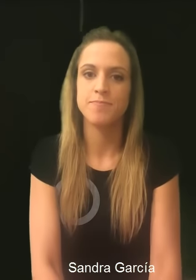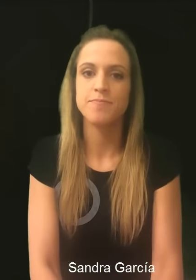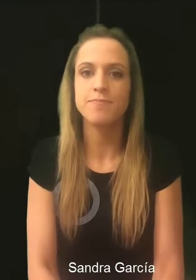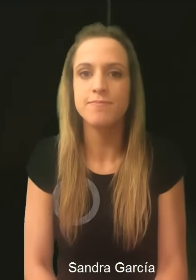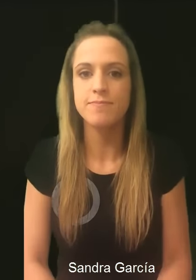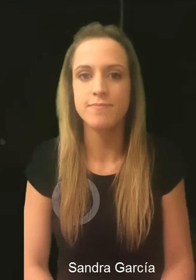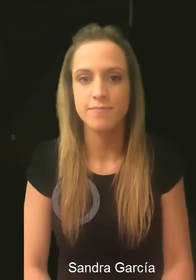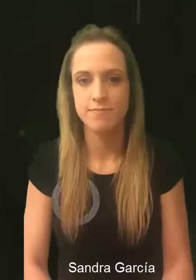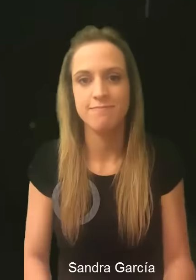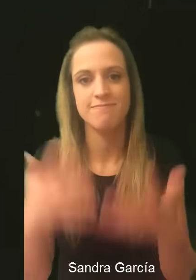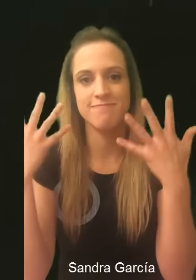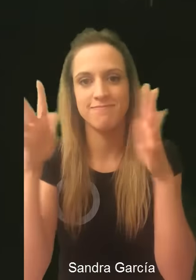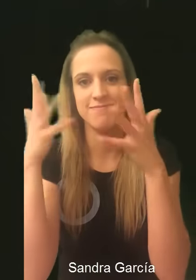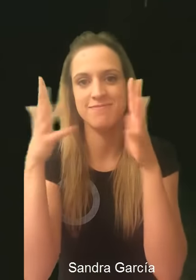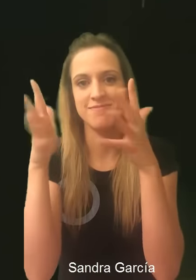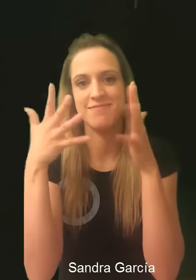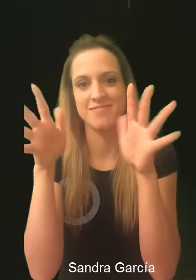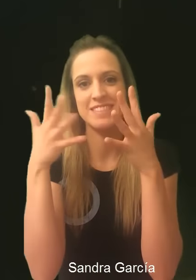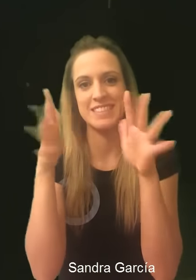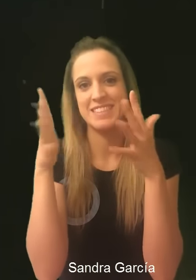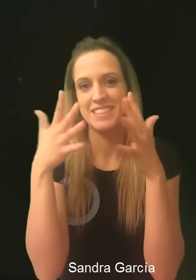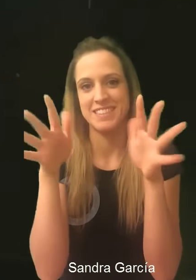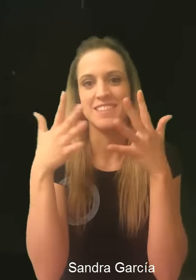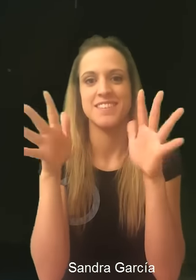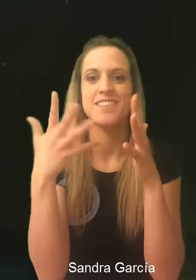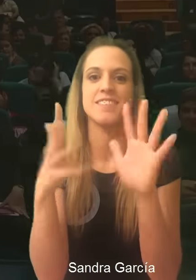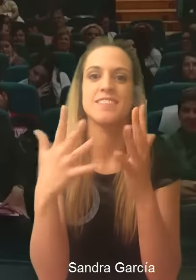Bueno, pasamos...